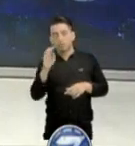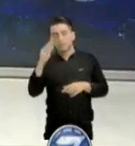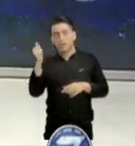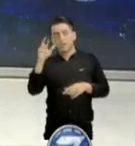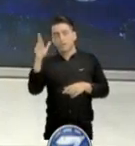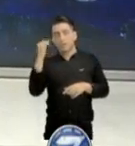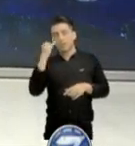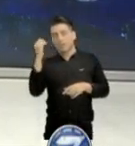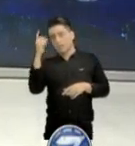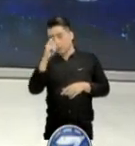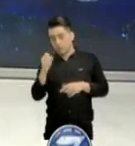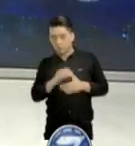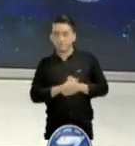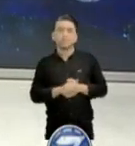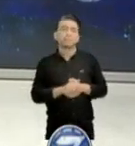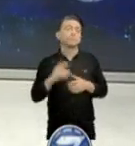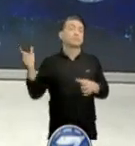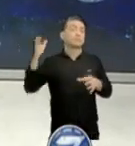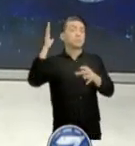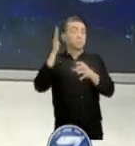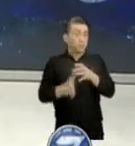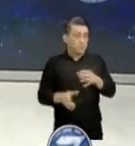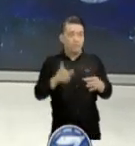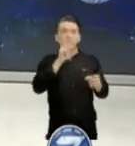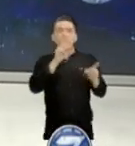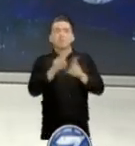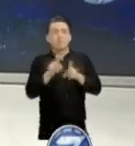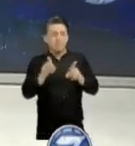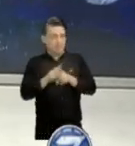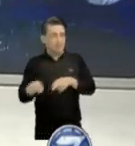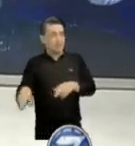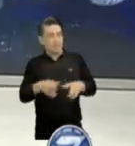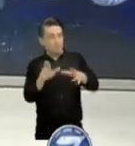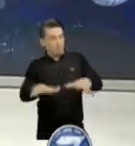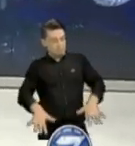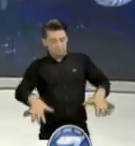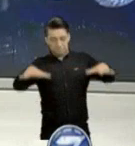Y en Escuintla también crecieron los ríos y causaron daño a su paso.